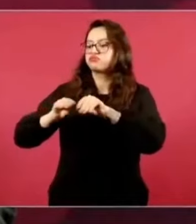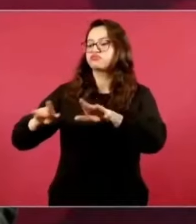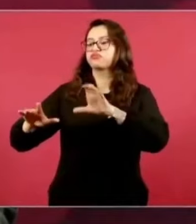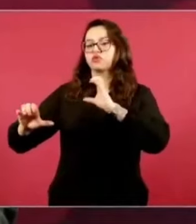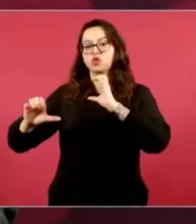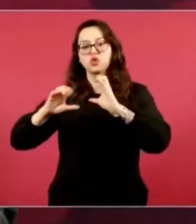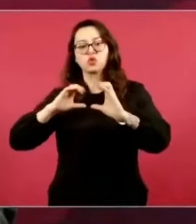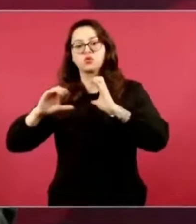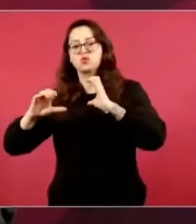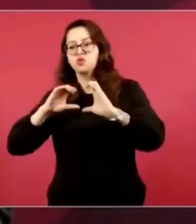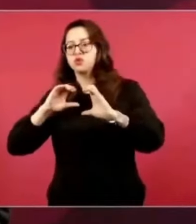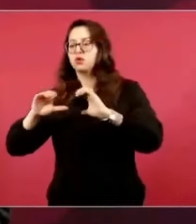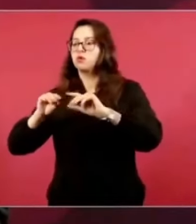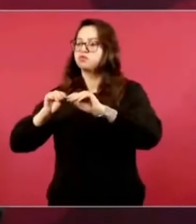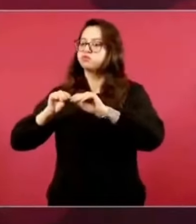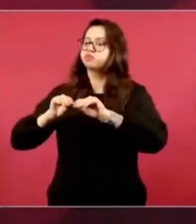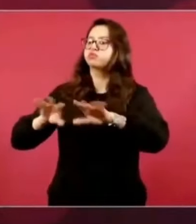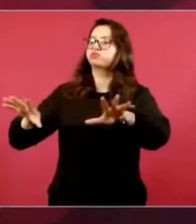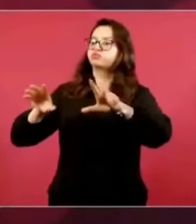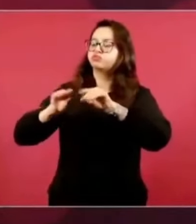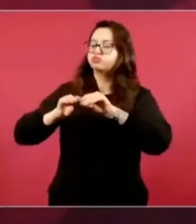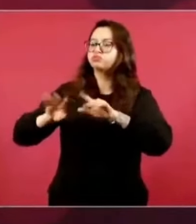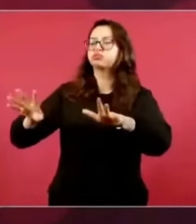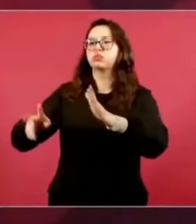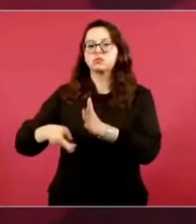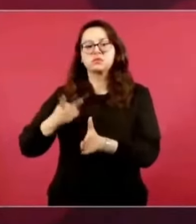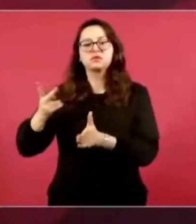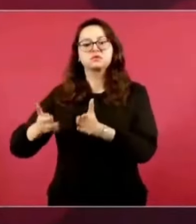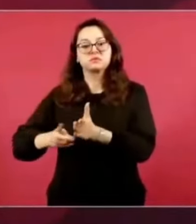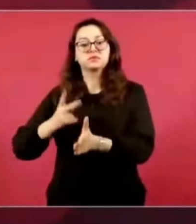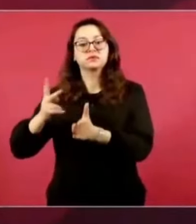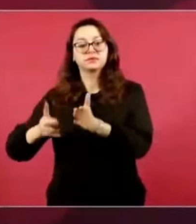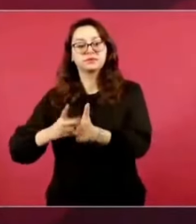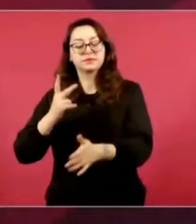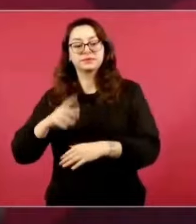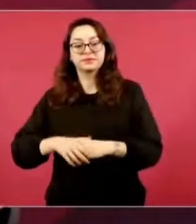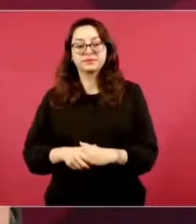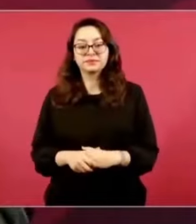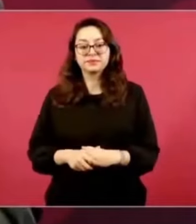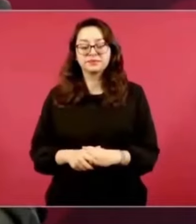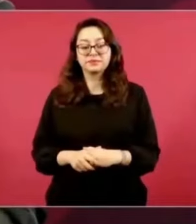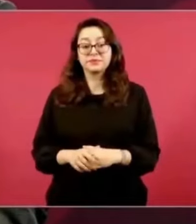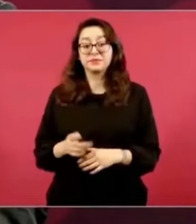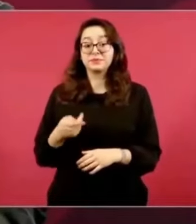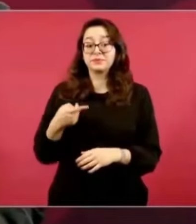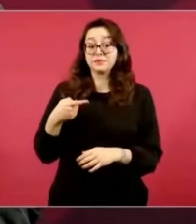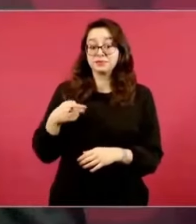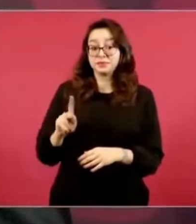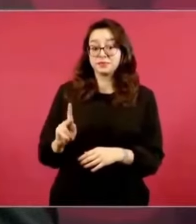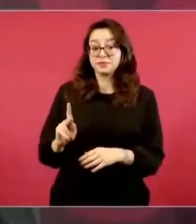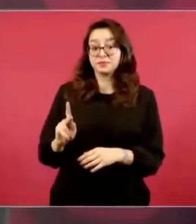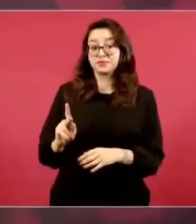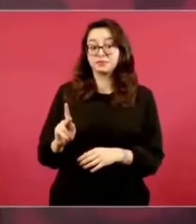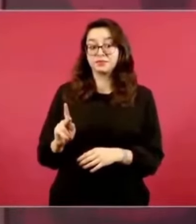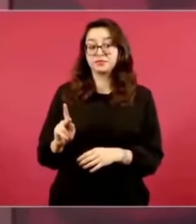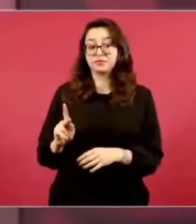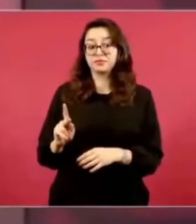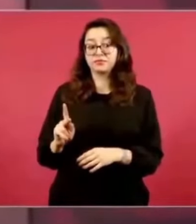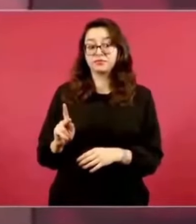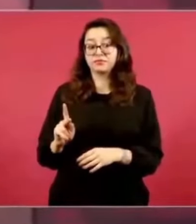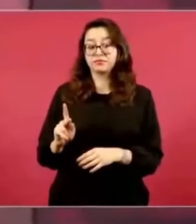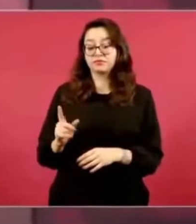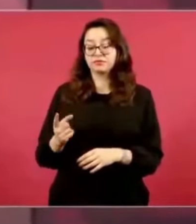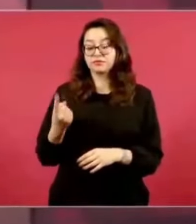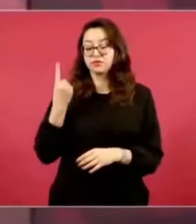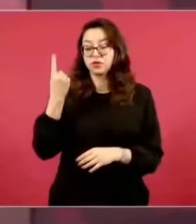No había podido estar presente en una red